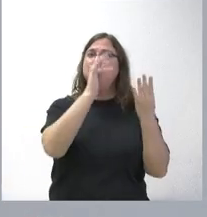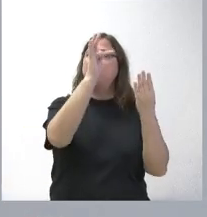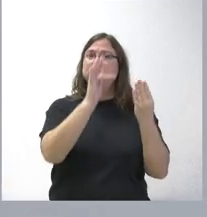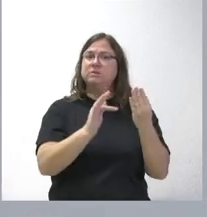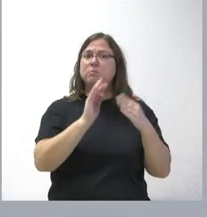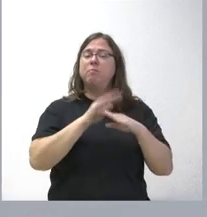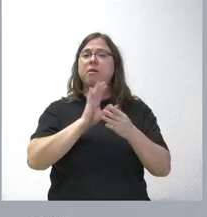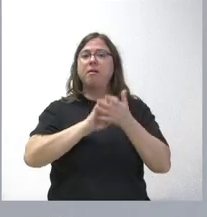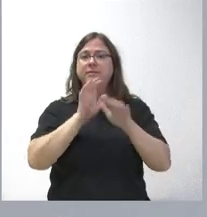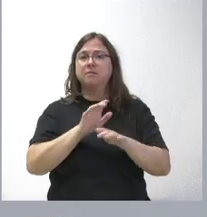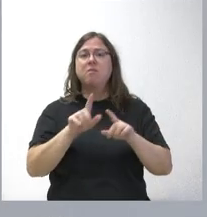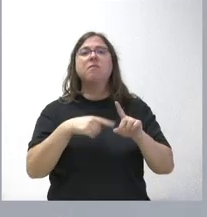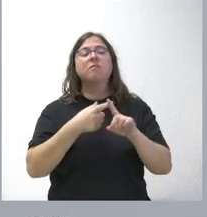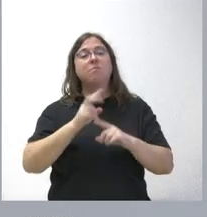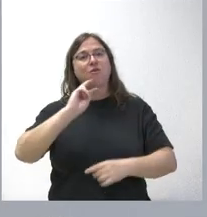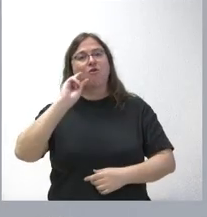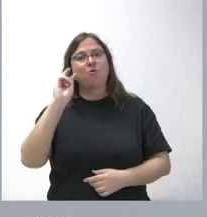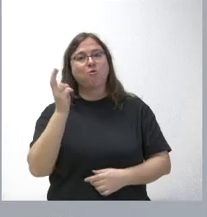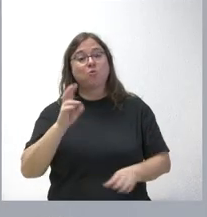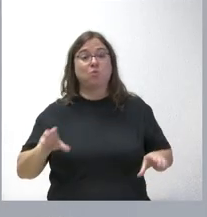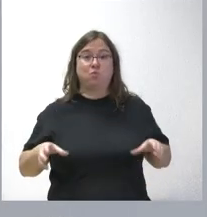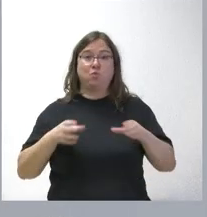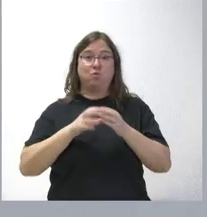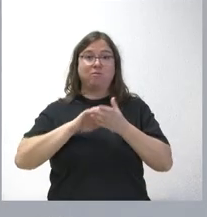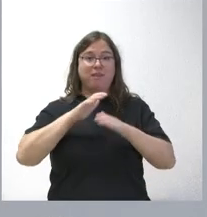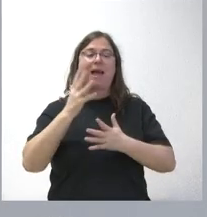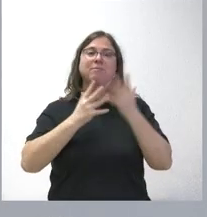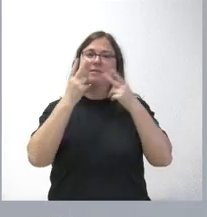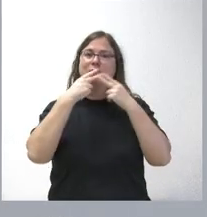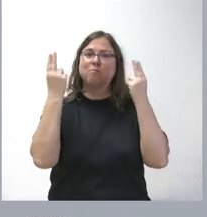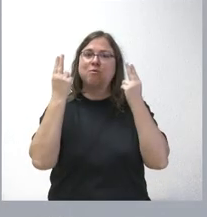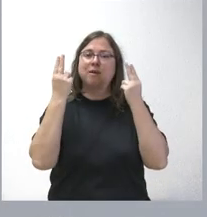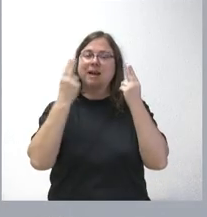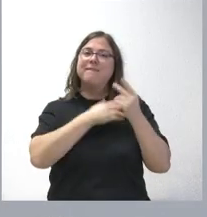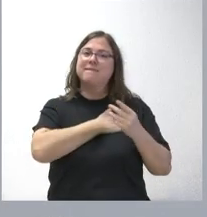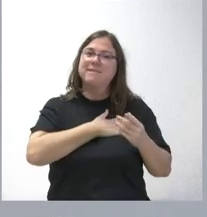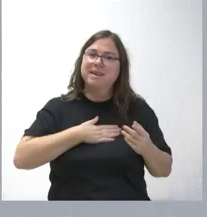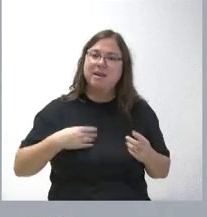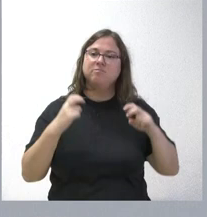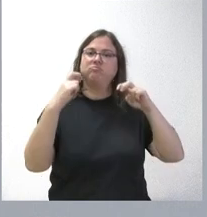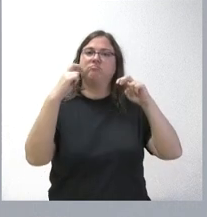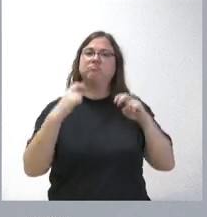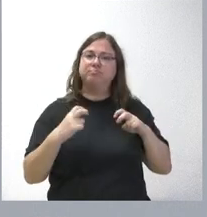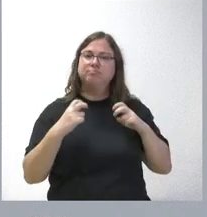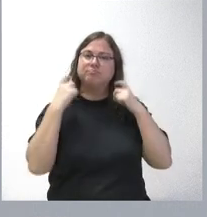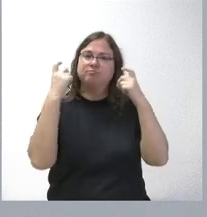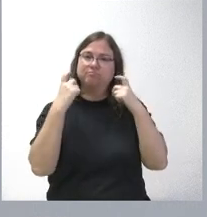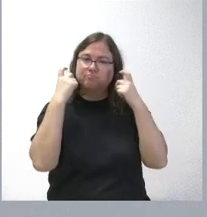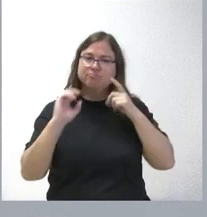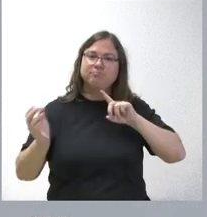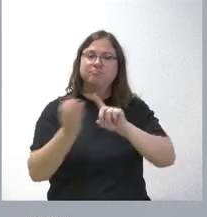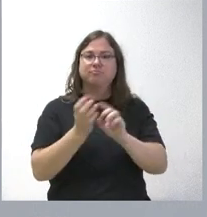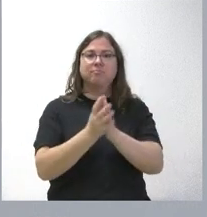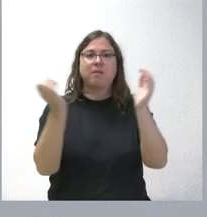Castilla y León y que, por otra parte, hay una Junta de Castilla y León, una Administración pública, con voluntad de sentarse, de intentar el acuerdo, de buscar